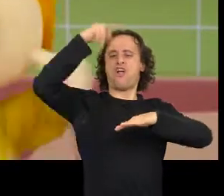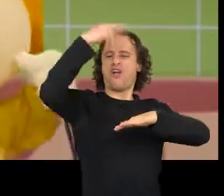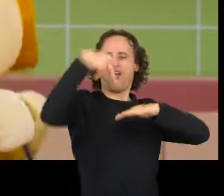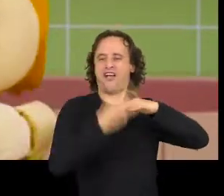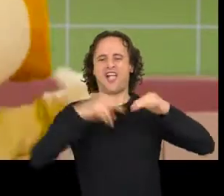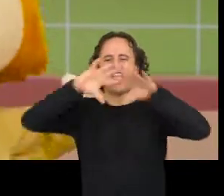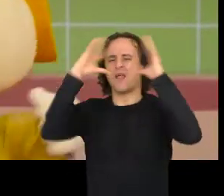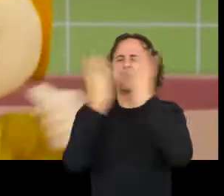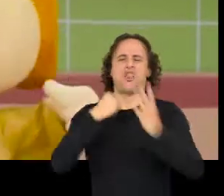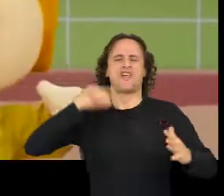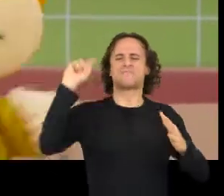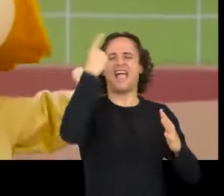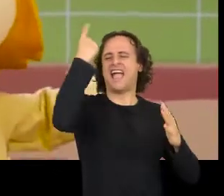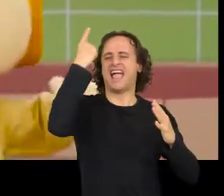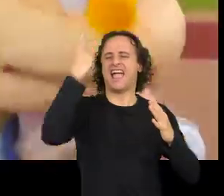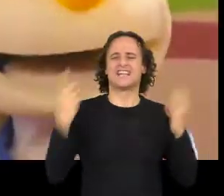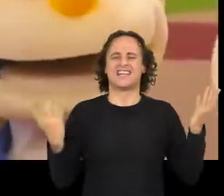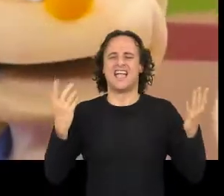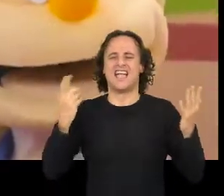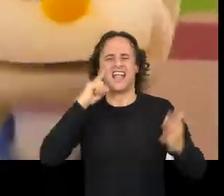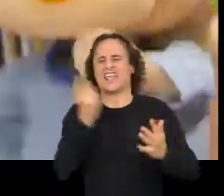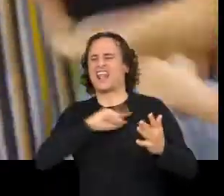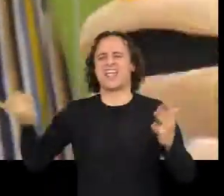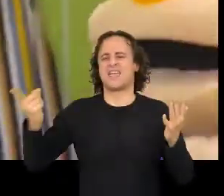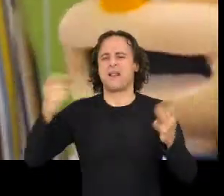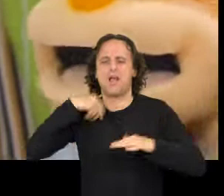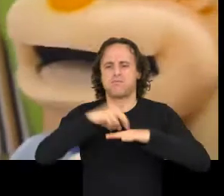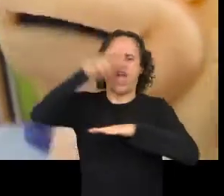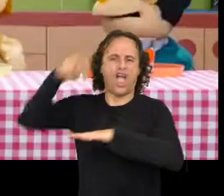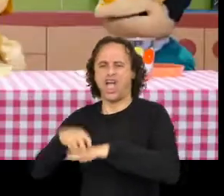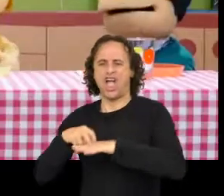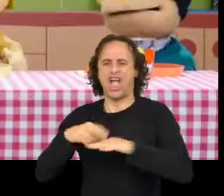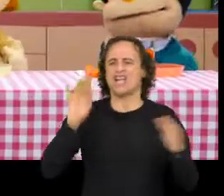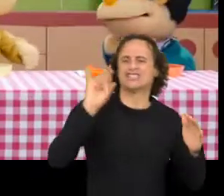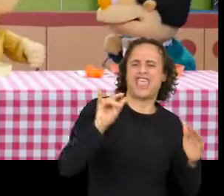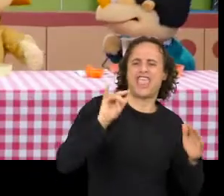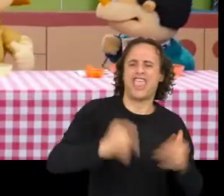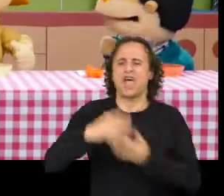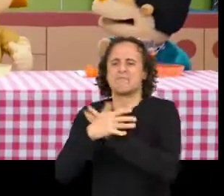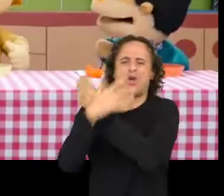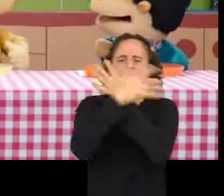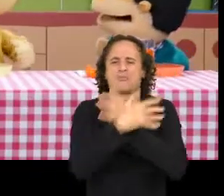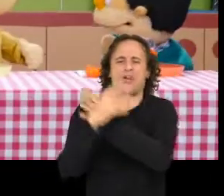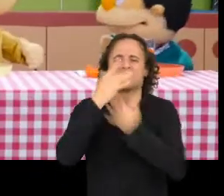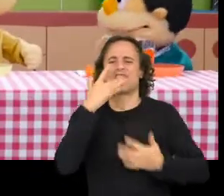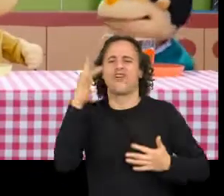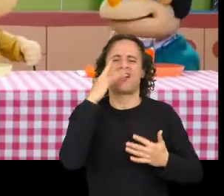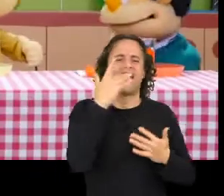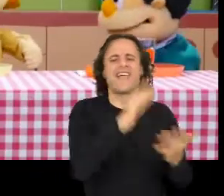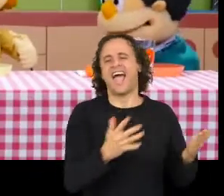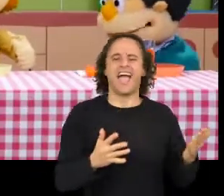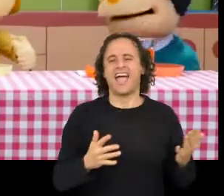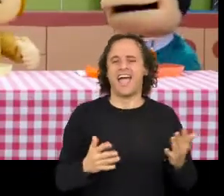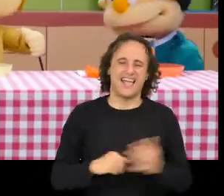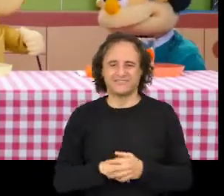máis espectaculares do mundo Uau Si As polvorentas